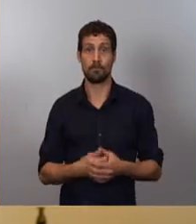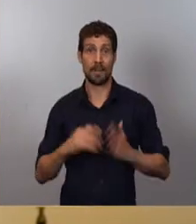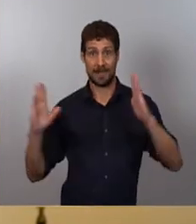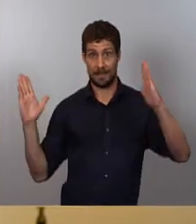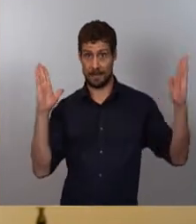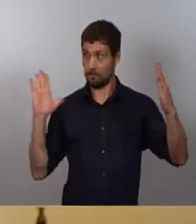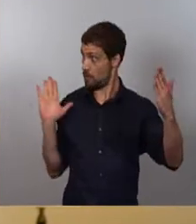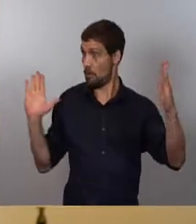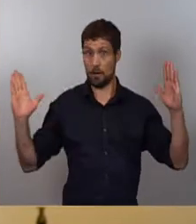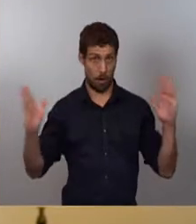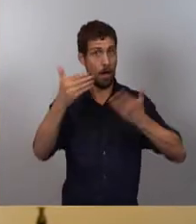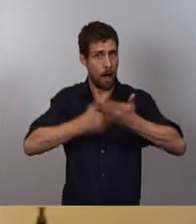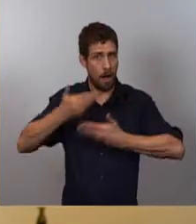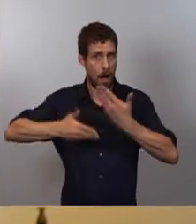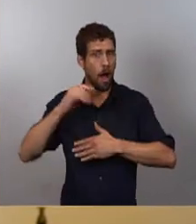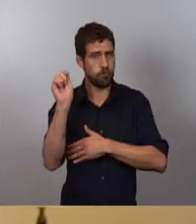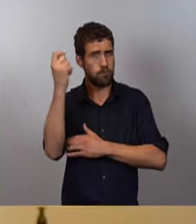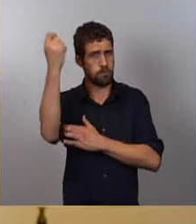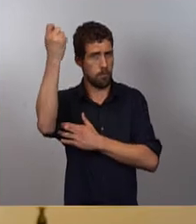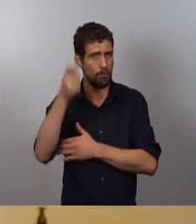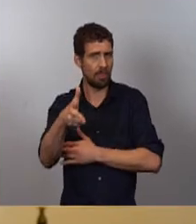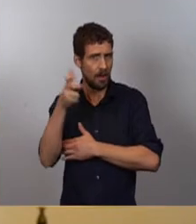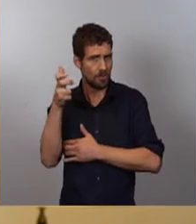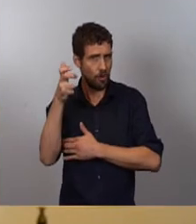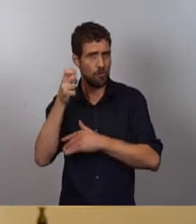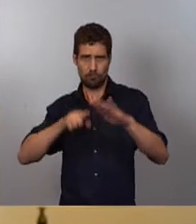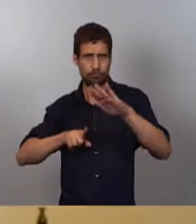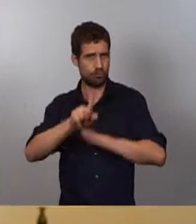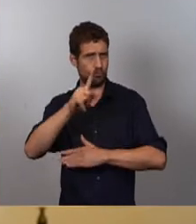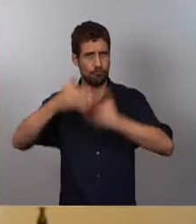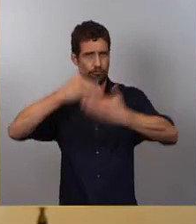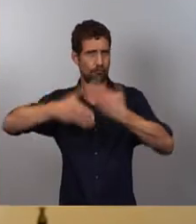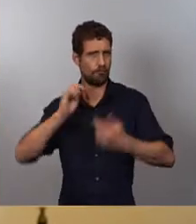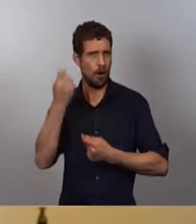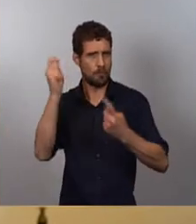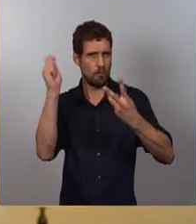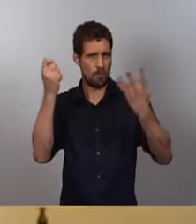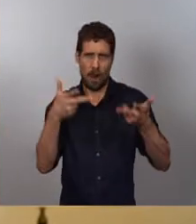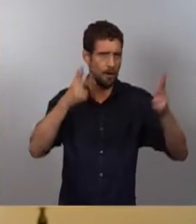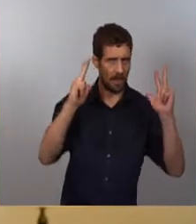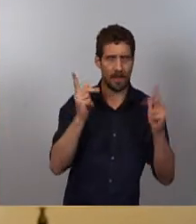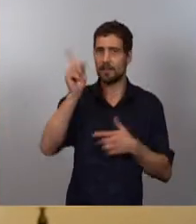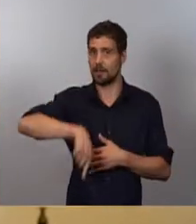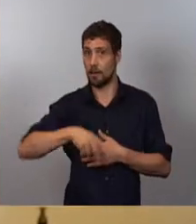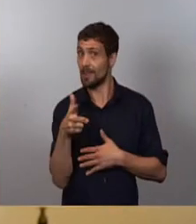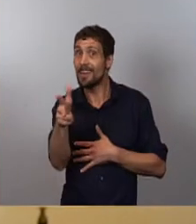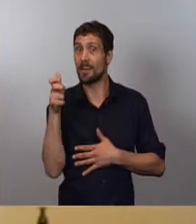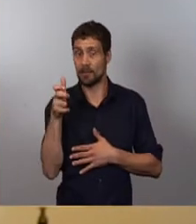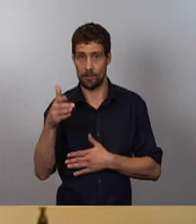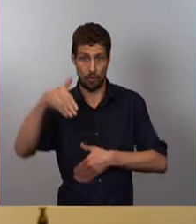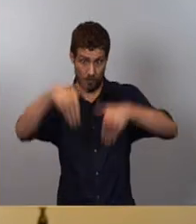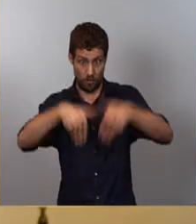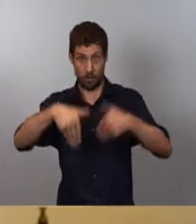hemos conseguido avances decisivos en materia de derechos, de libertades, como la restitución del derecho al voto